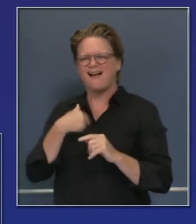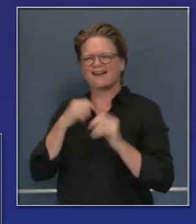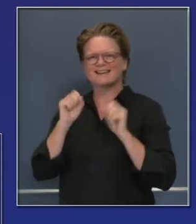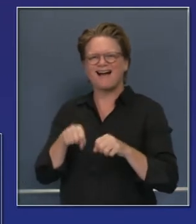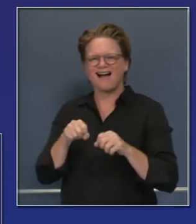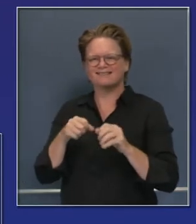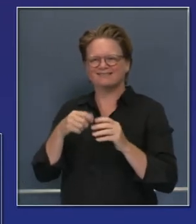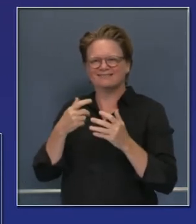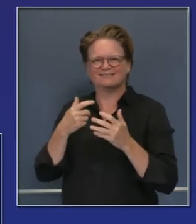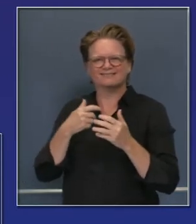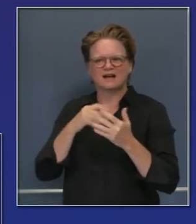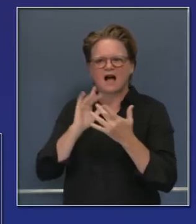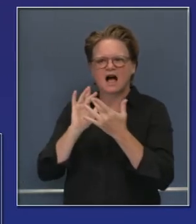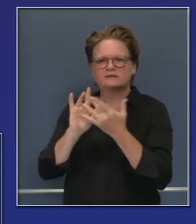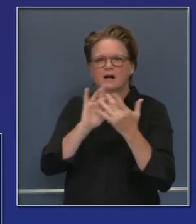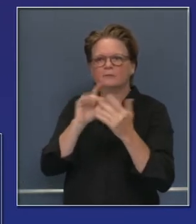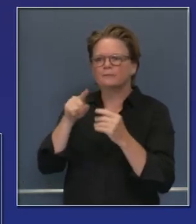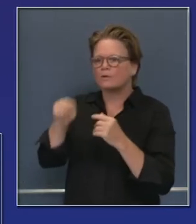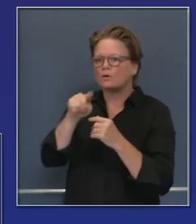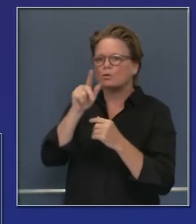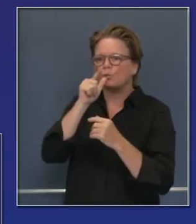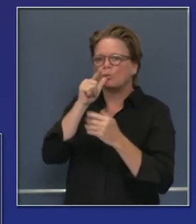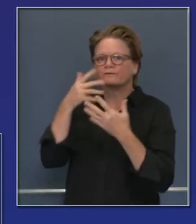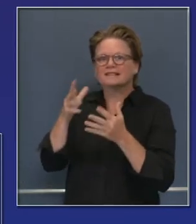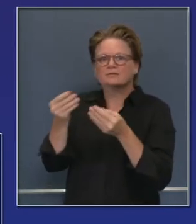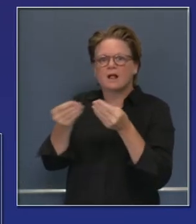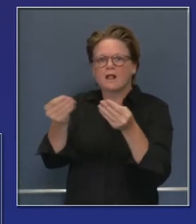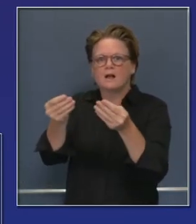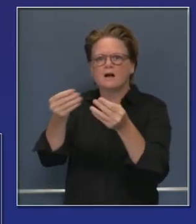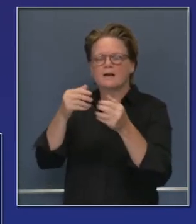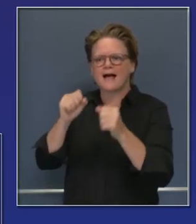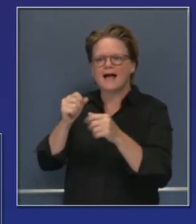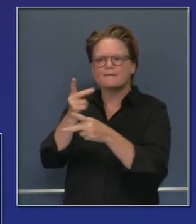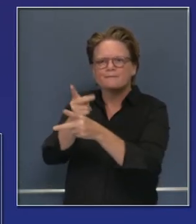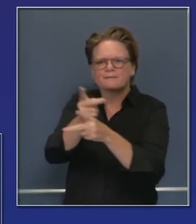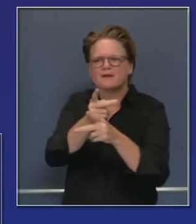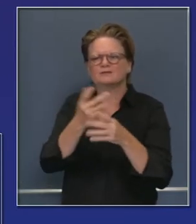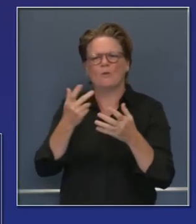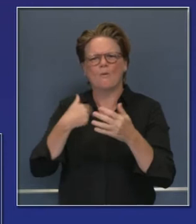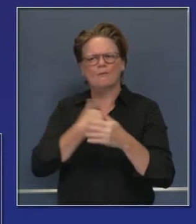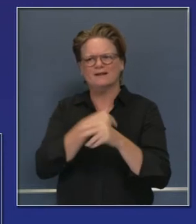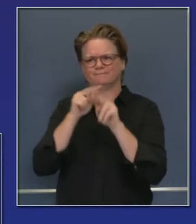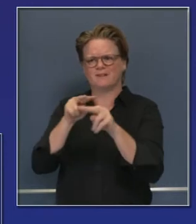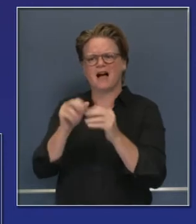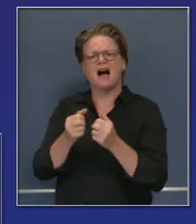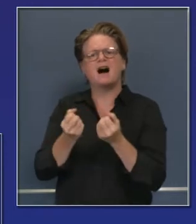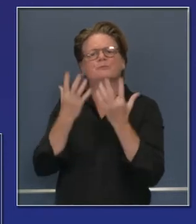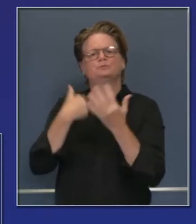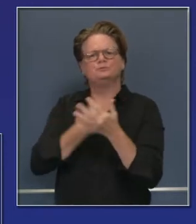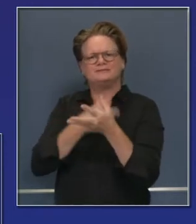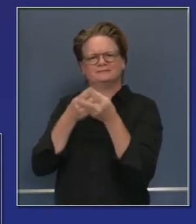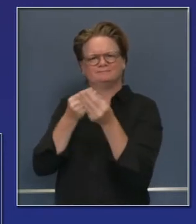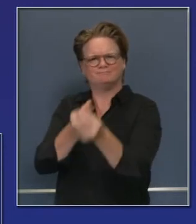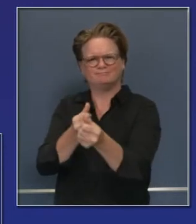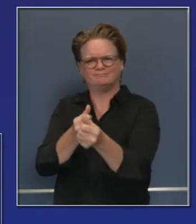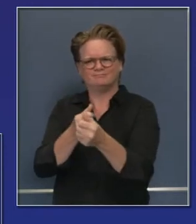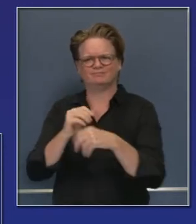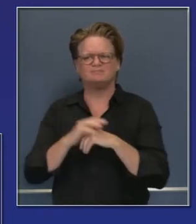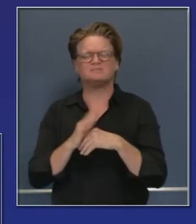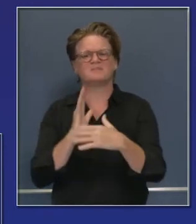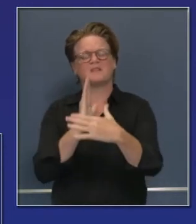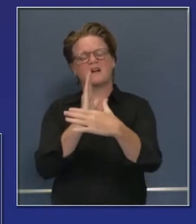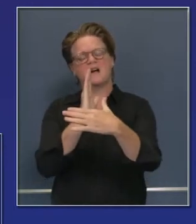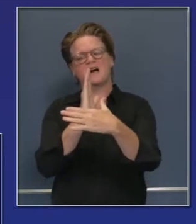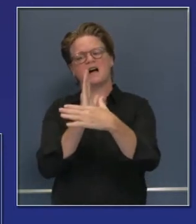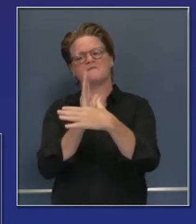para poder determinar el trazado de contactos, la cuarentena, etcétera. Entonces, el precio